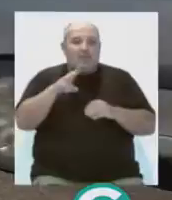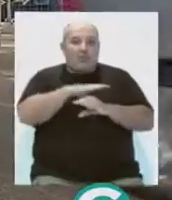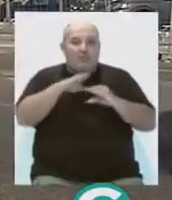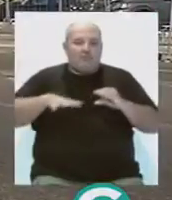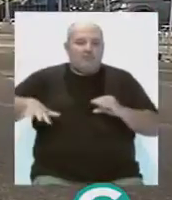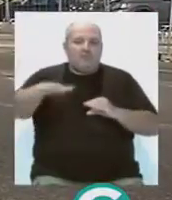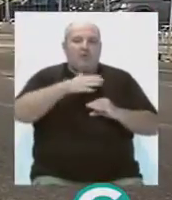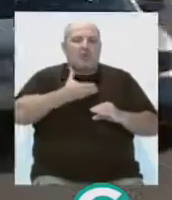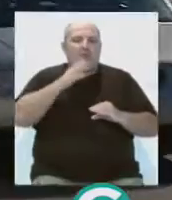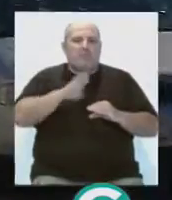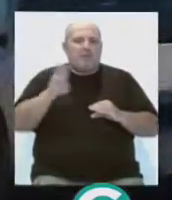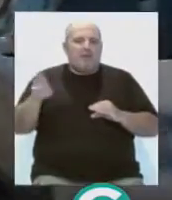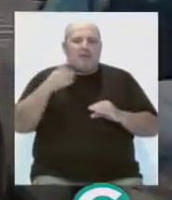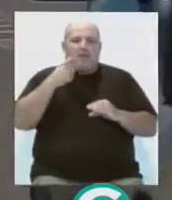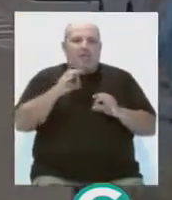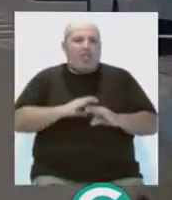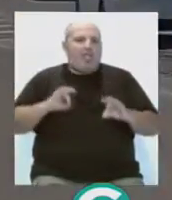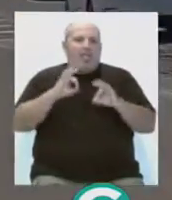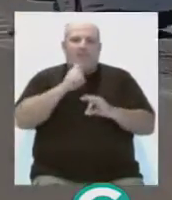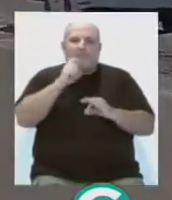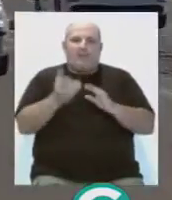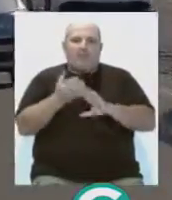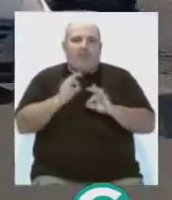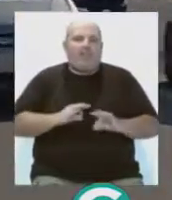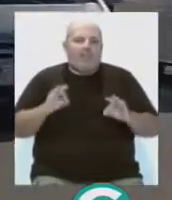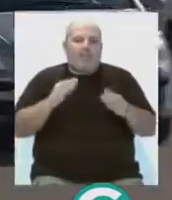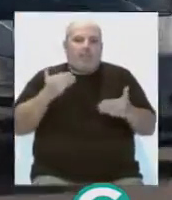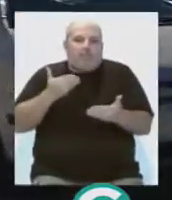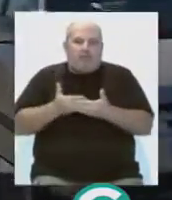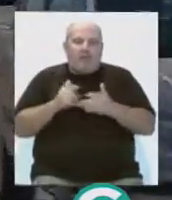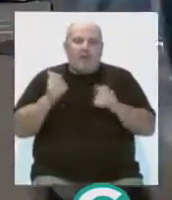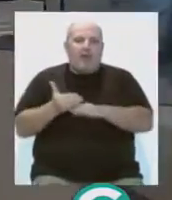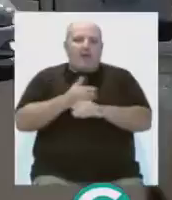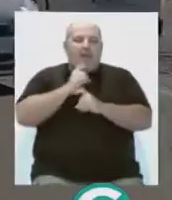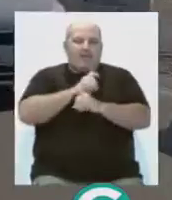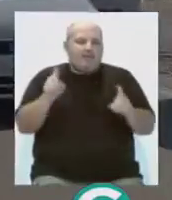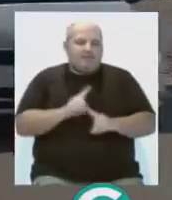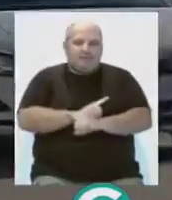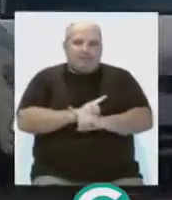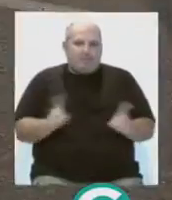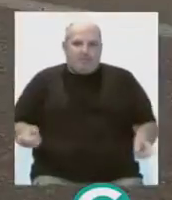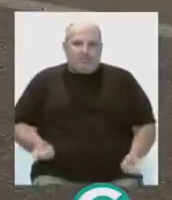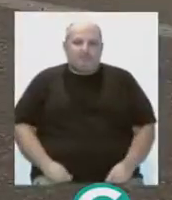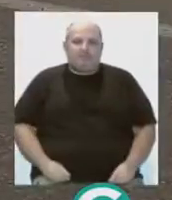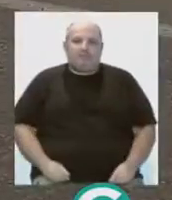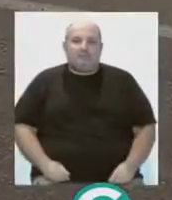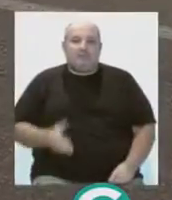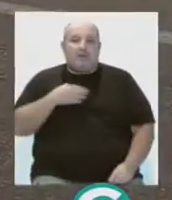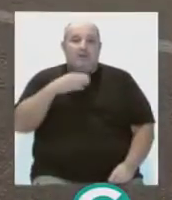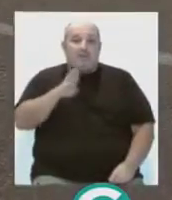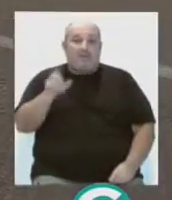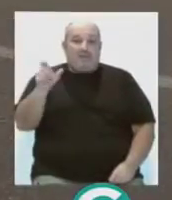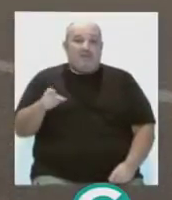de zona franca al concejal popular, nadie les avisó del inicio de las obras y no hubo reunión previa ni conocían las consecuencias. Ortiz